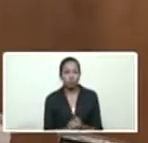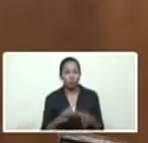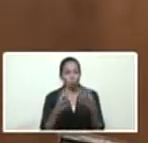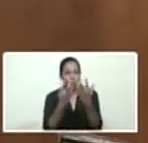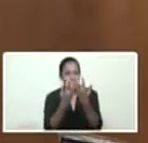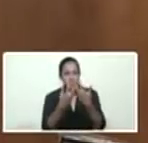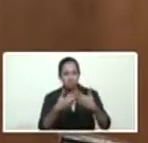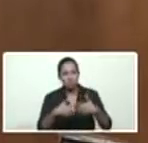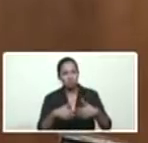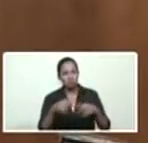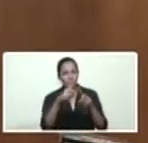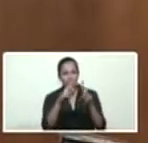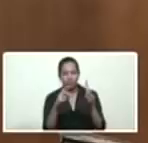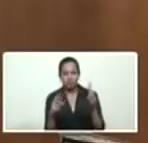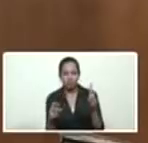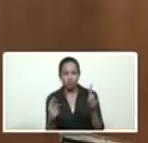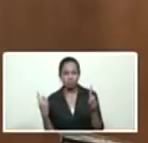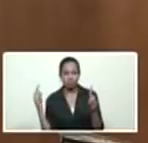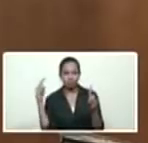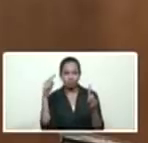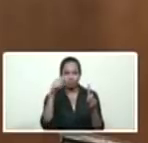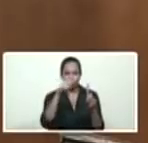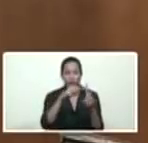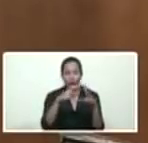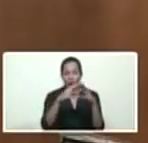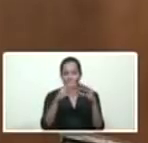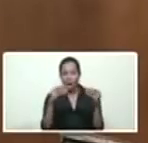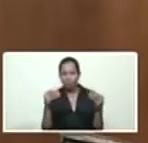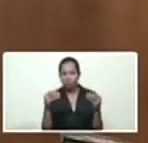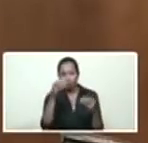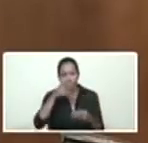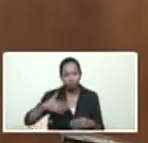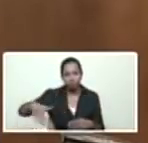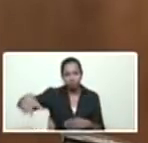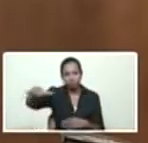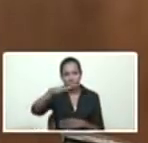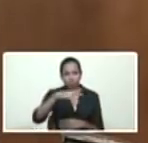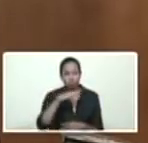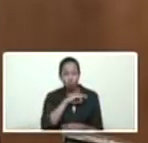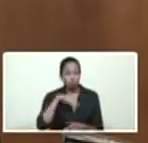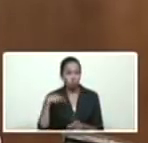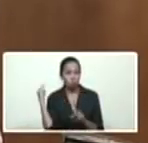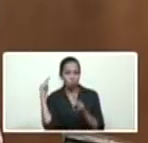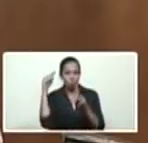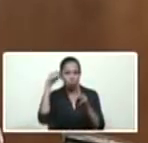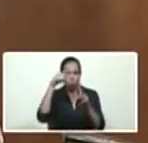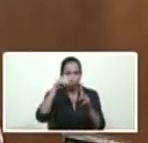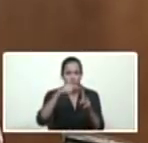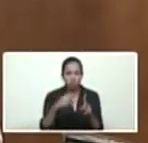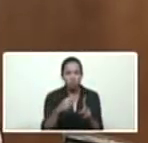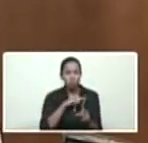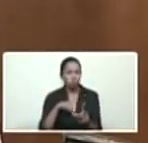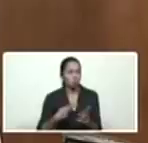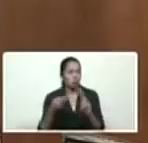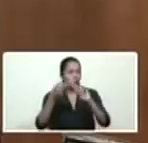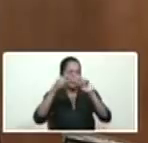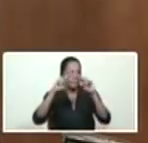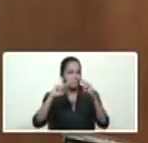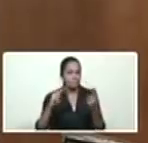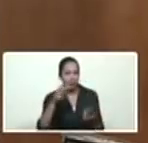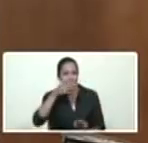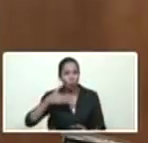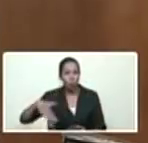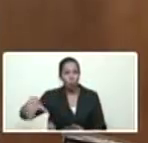llegando a todo el país. Esa es la verdad verdadera, ese es el objetivo a lograr. En paz. En paz con nuestro pueblo.